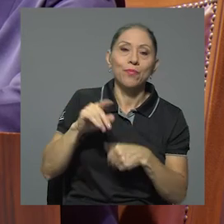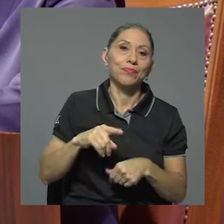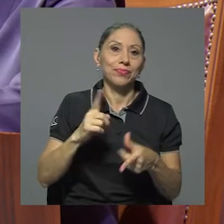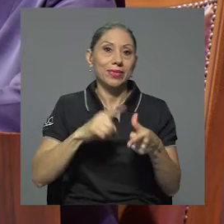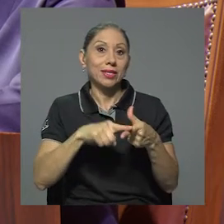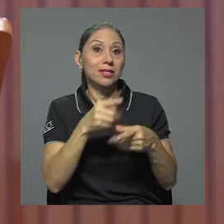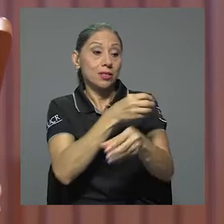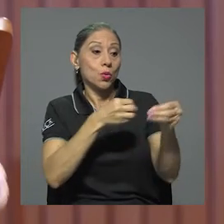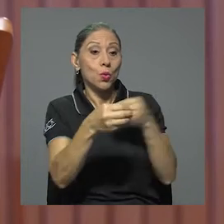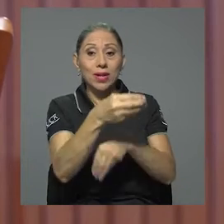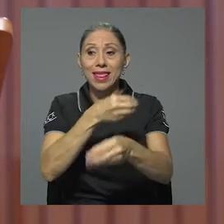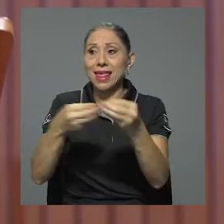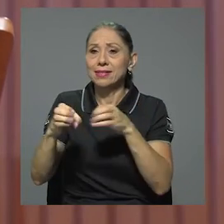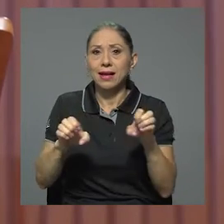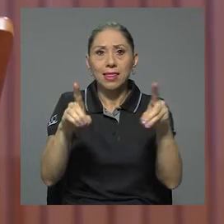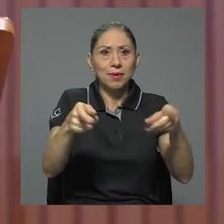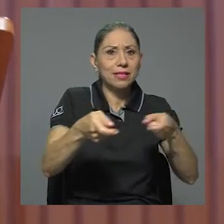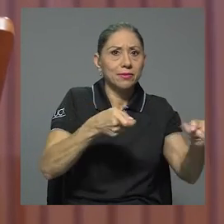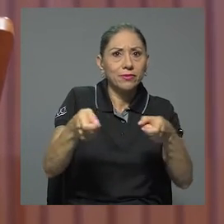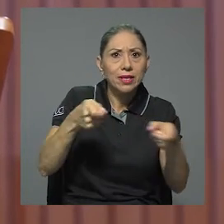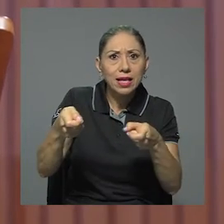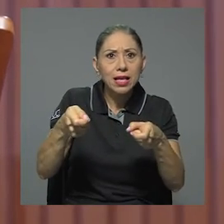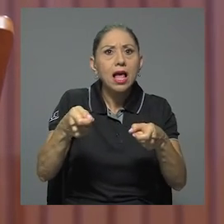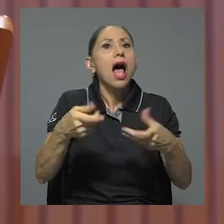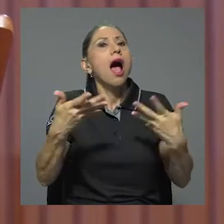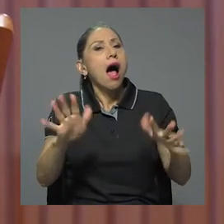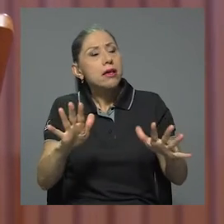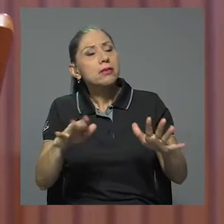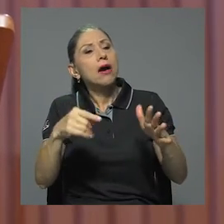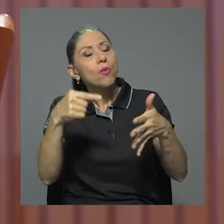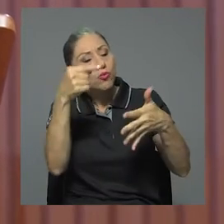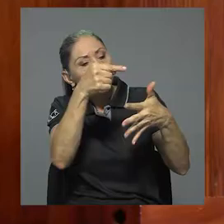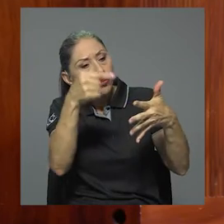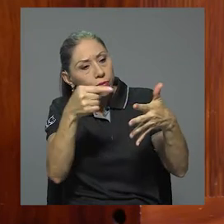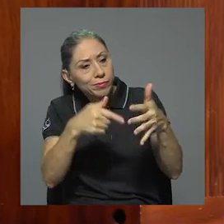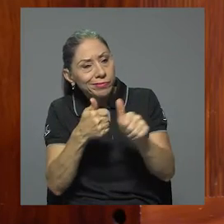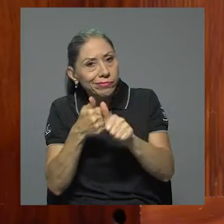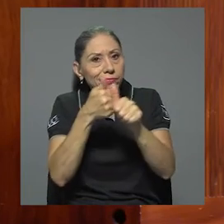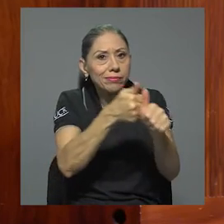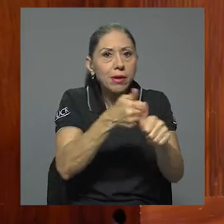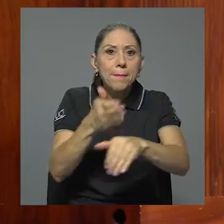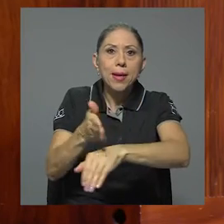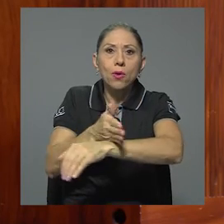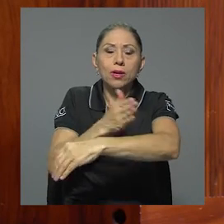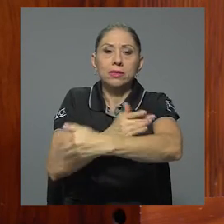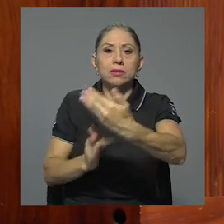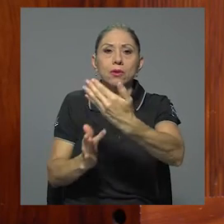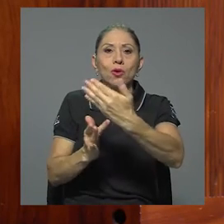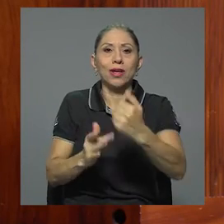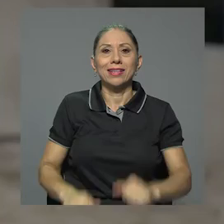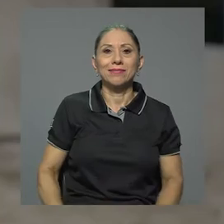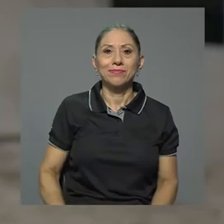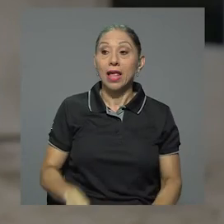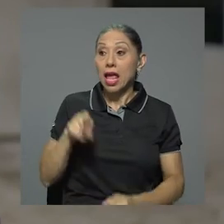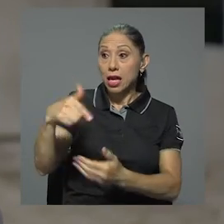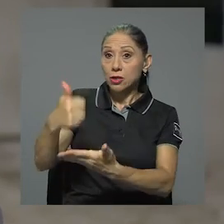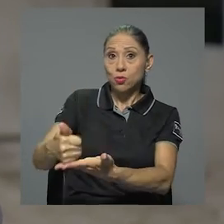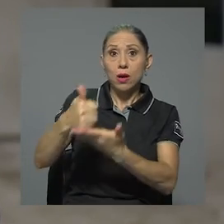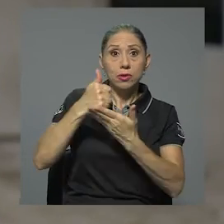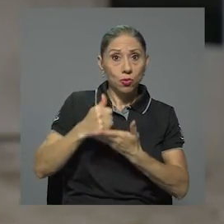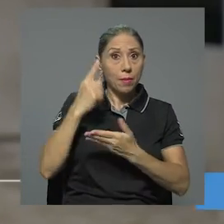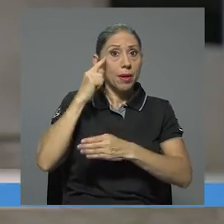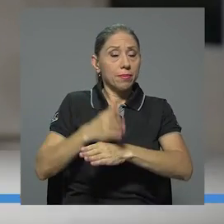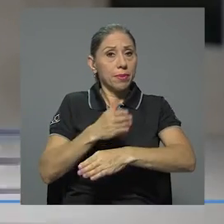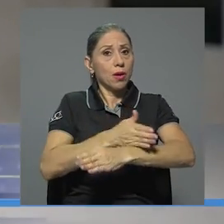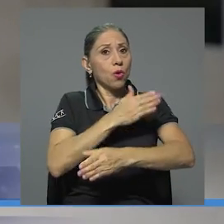administrativas se implementaron diversas medidas y mejoras tecnológicas. Esto nos contribuye a mejorar cada día más la eficiencia